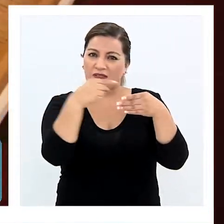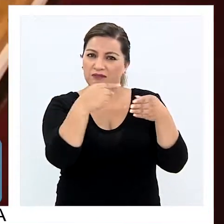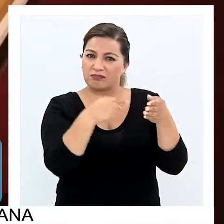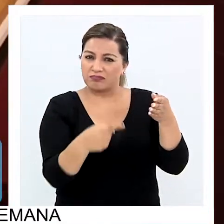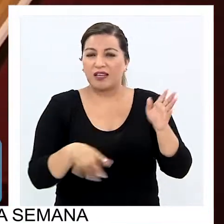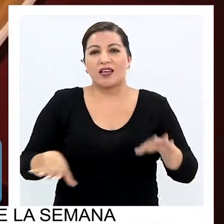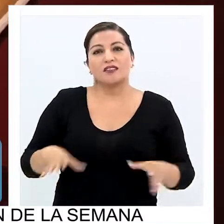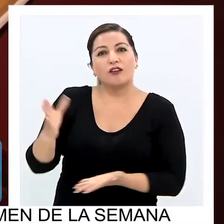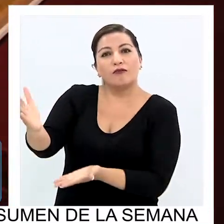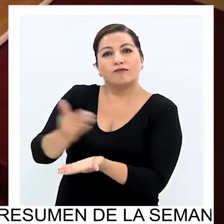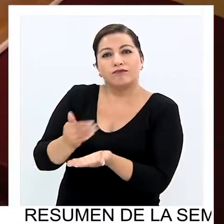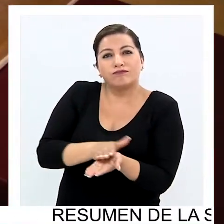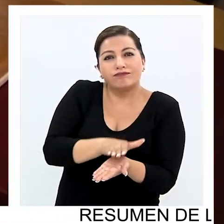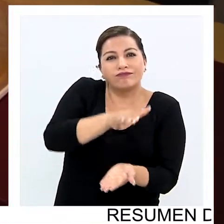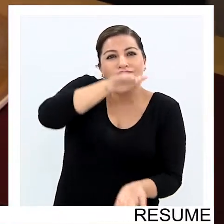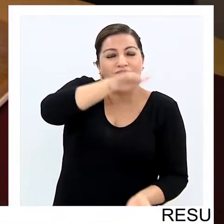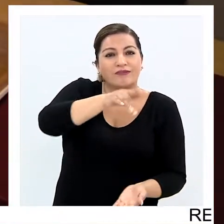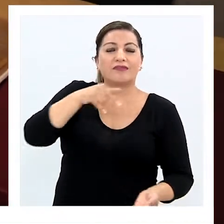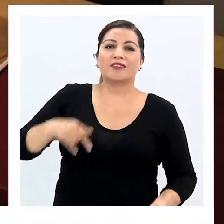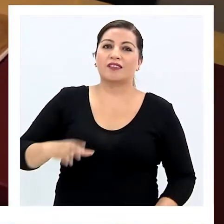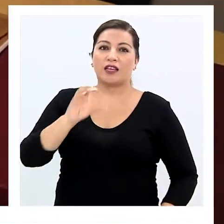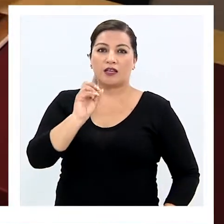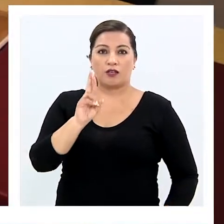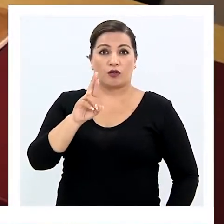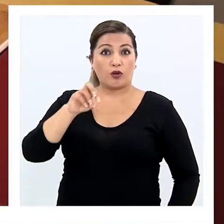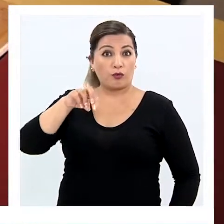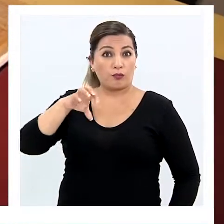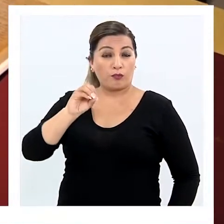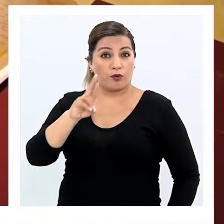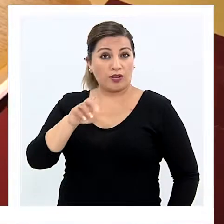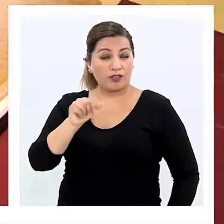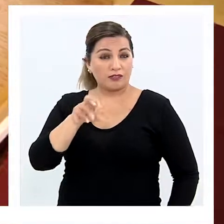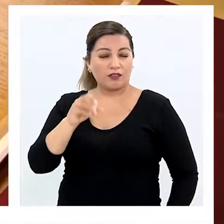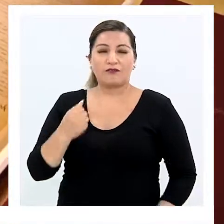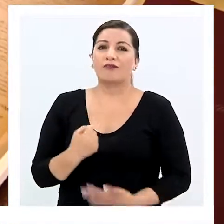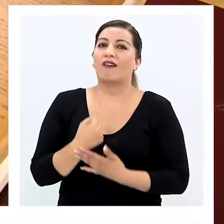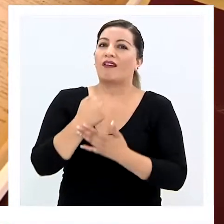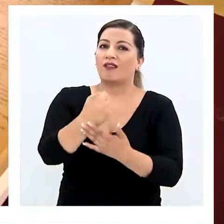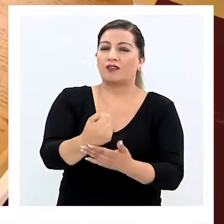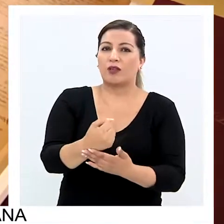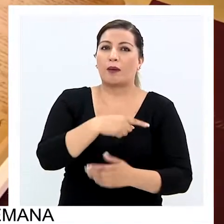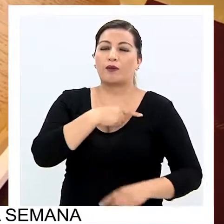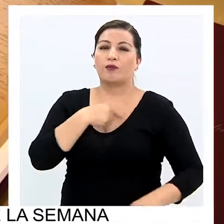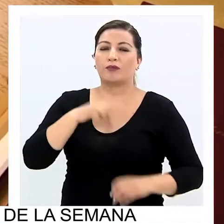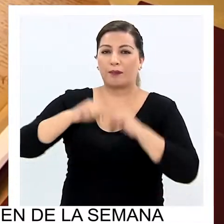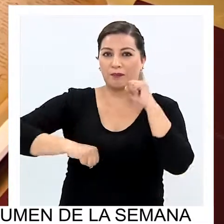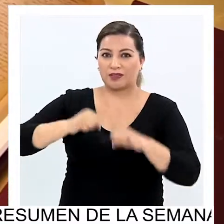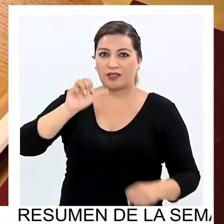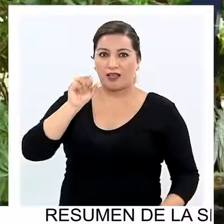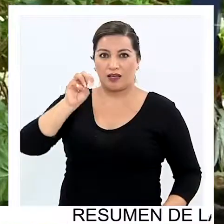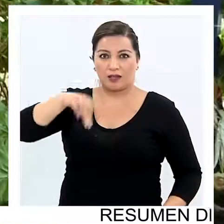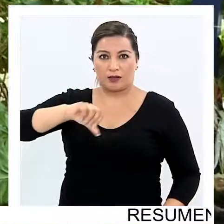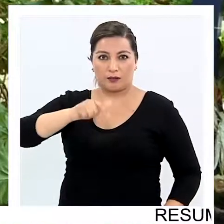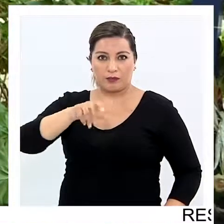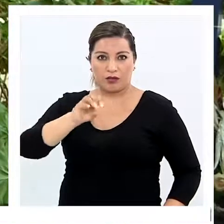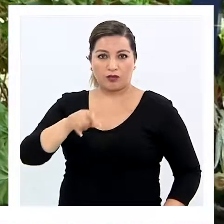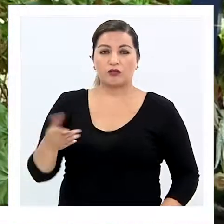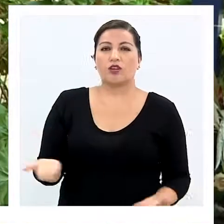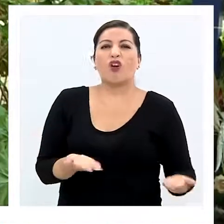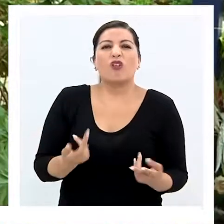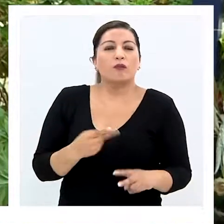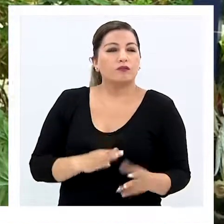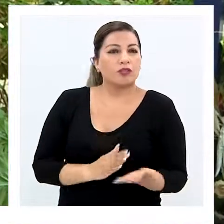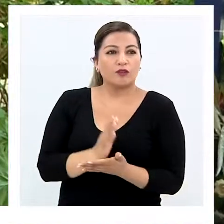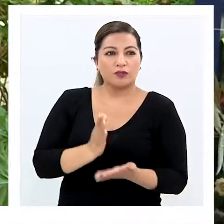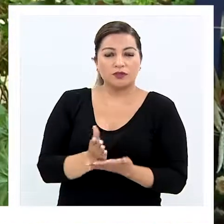las cuales fueron recopiladas para ser entregadas a la corporación a través de la ayuda de la empresa Magol. Todo nace porque el año pasado estaba